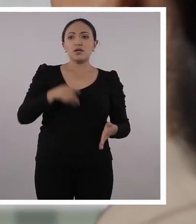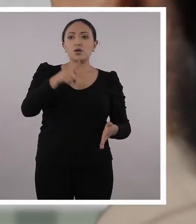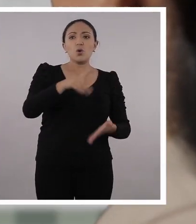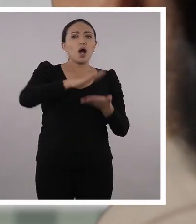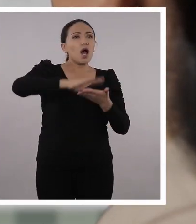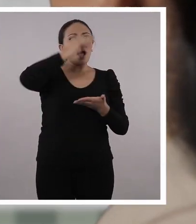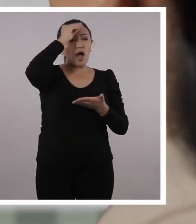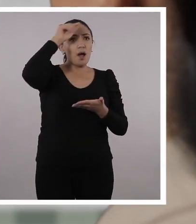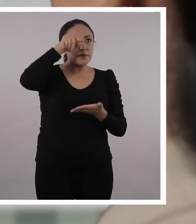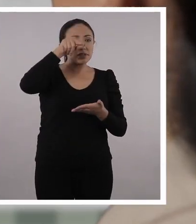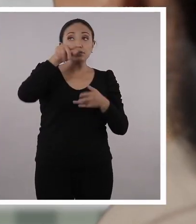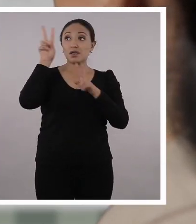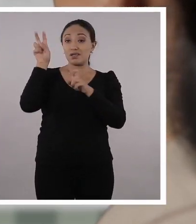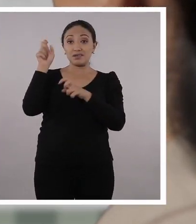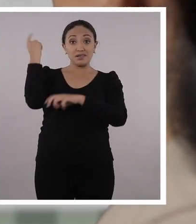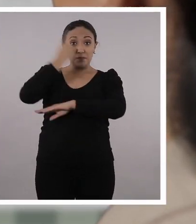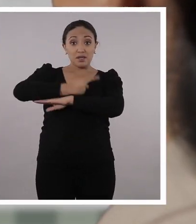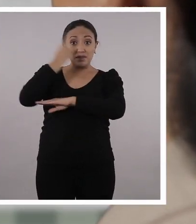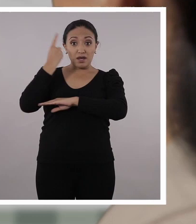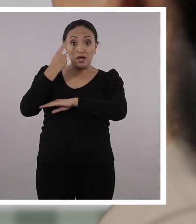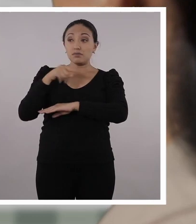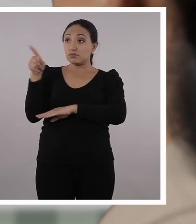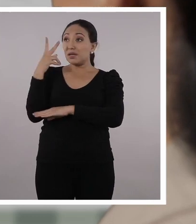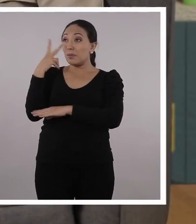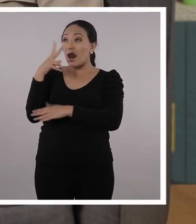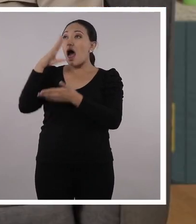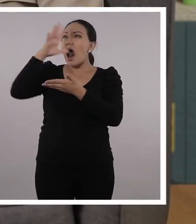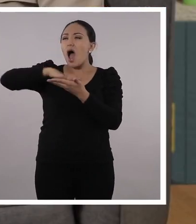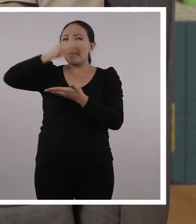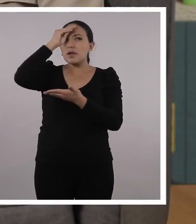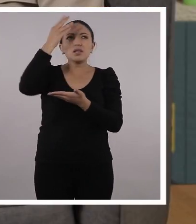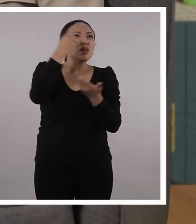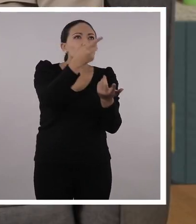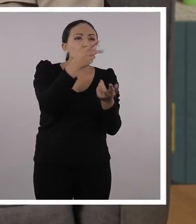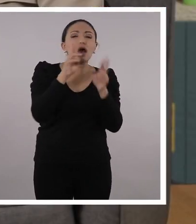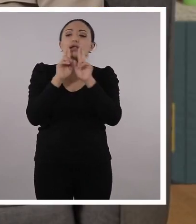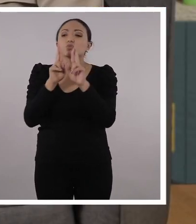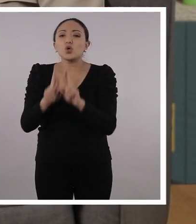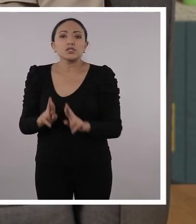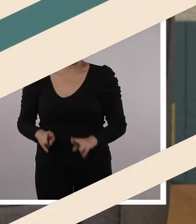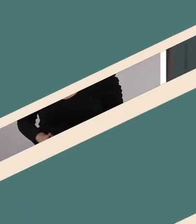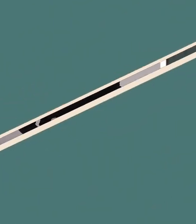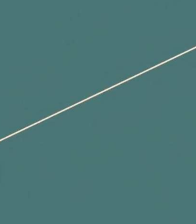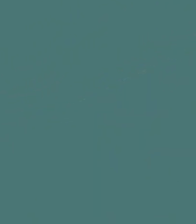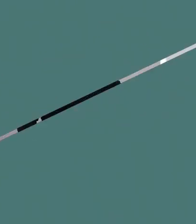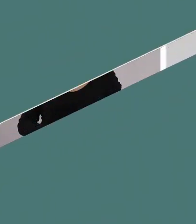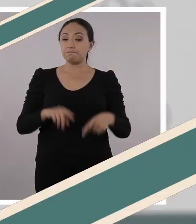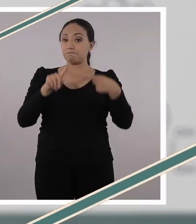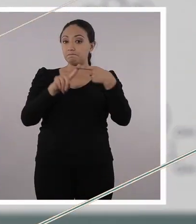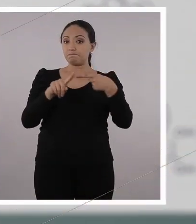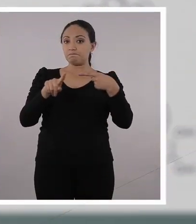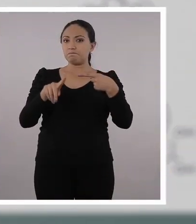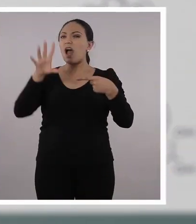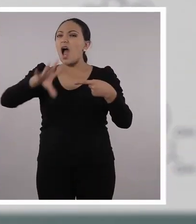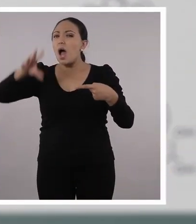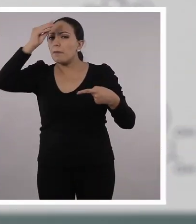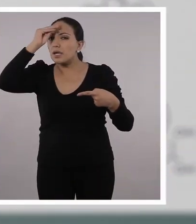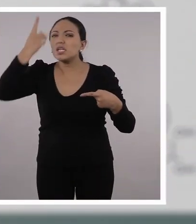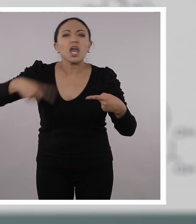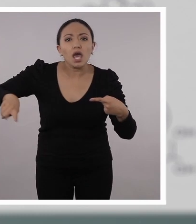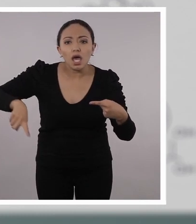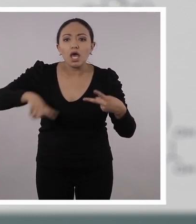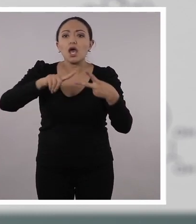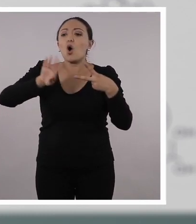identifiquen un aprendizaje del programa del día que les indiques, para que puedan responder las siguientes preguntas. ¿Qué